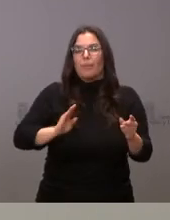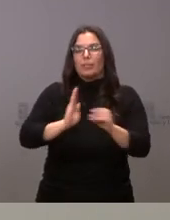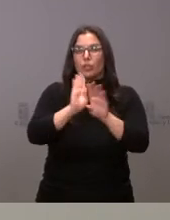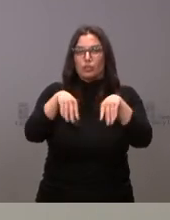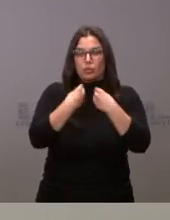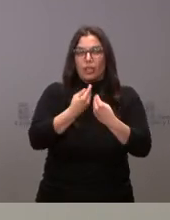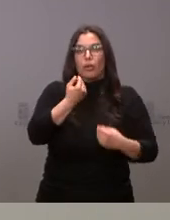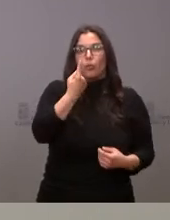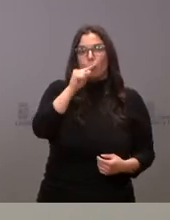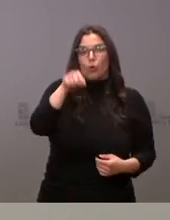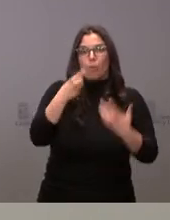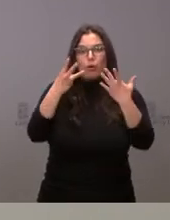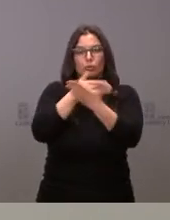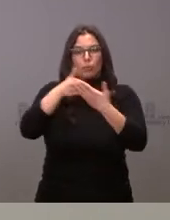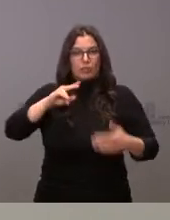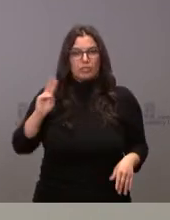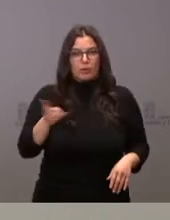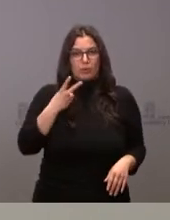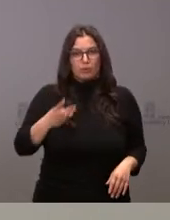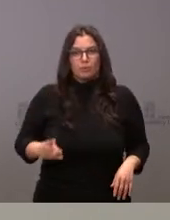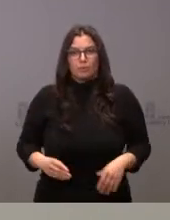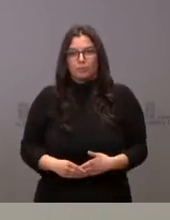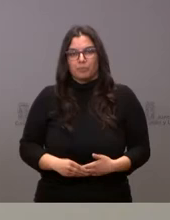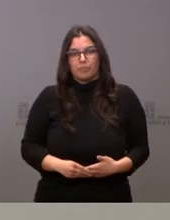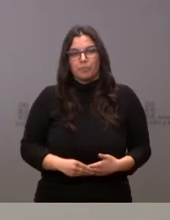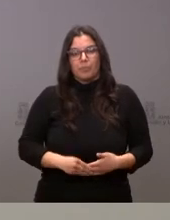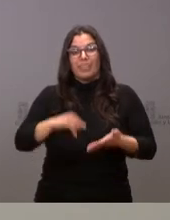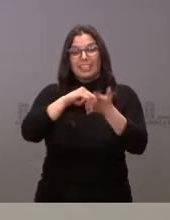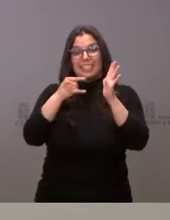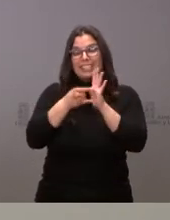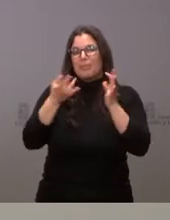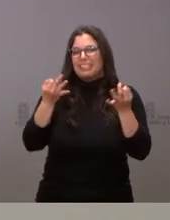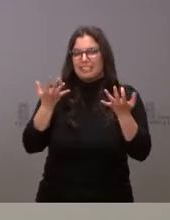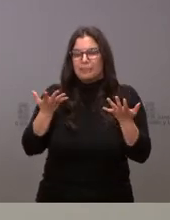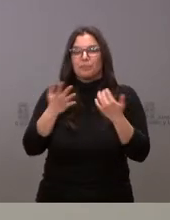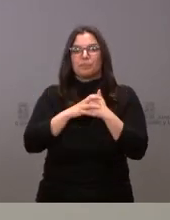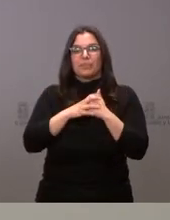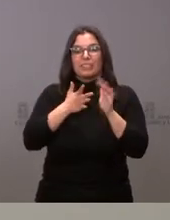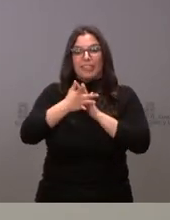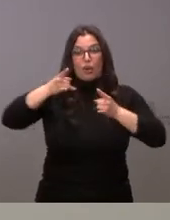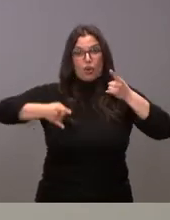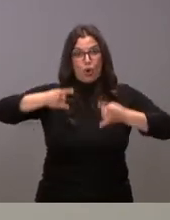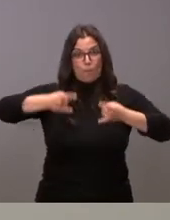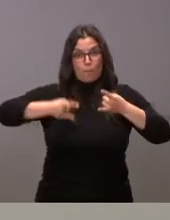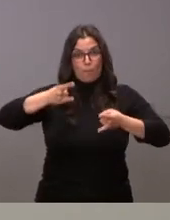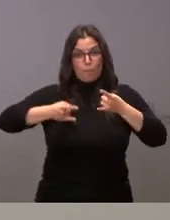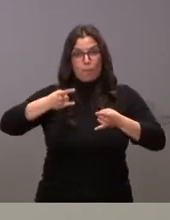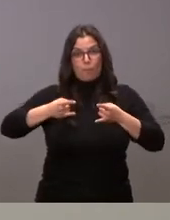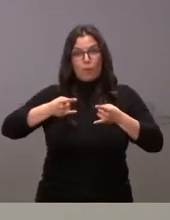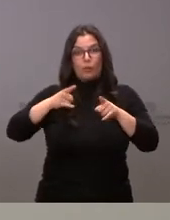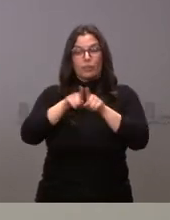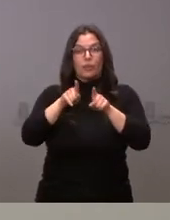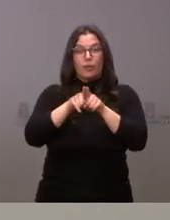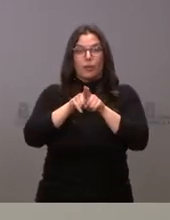de 1,8 millones de euros. El sistema que consiste en un robot que actúa para mediador entre los movimientos